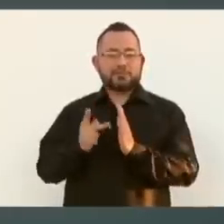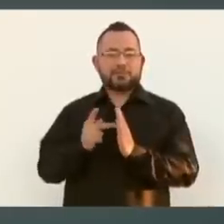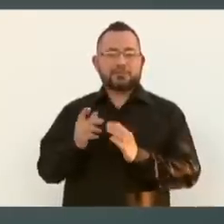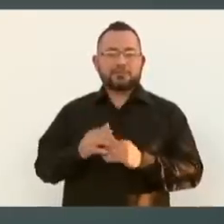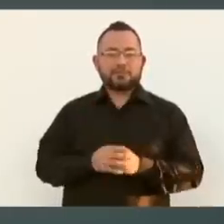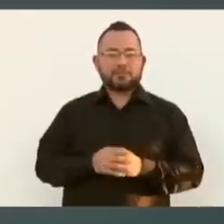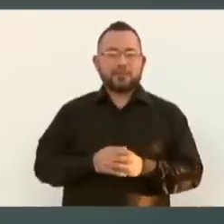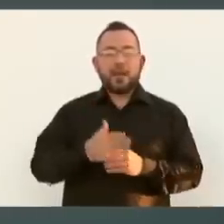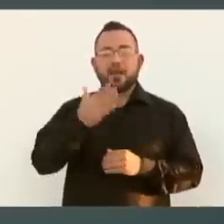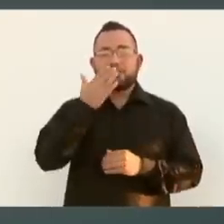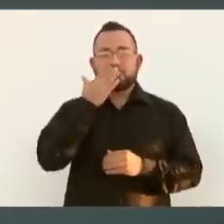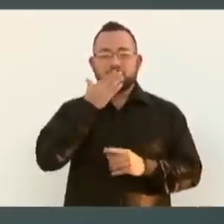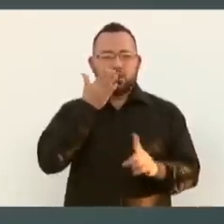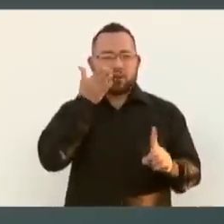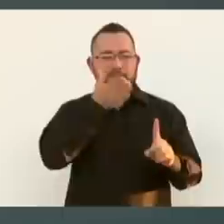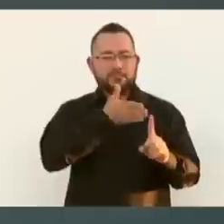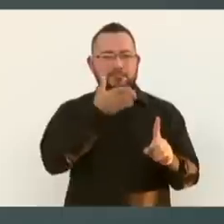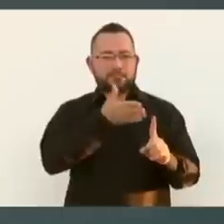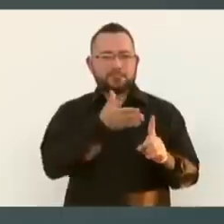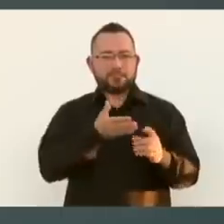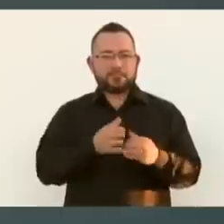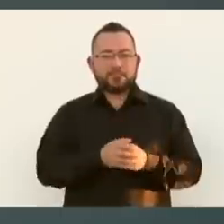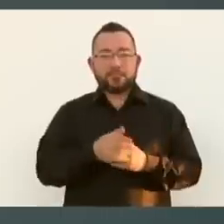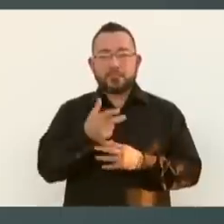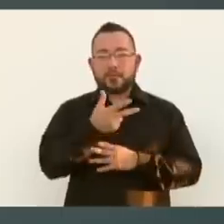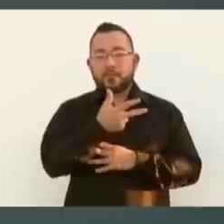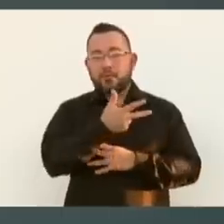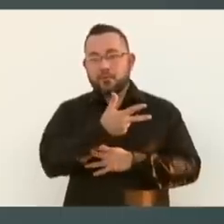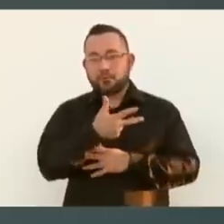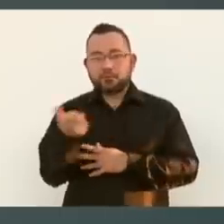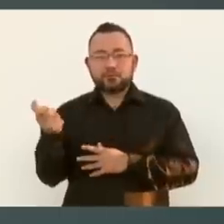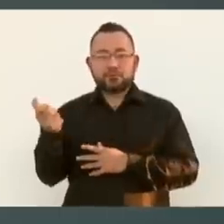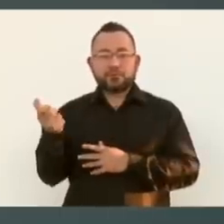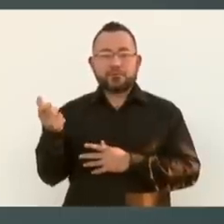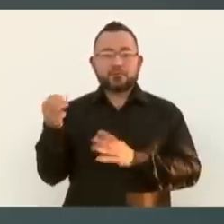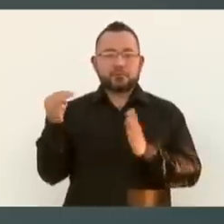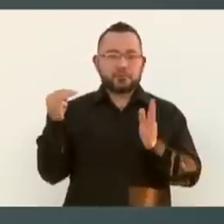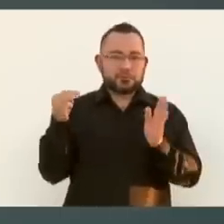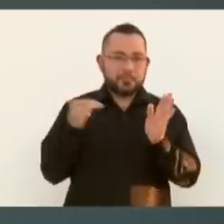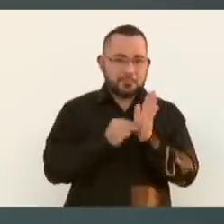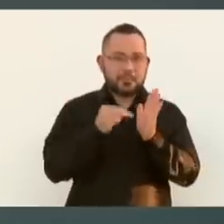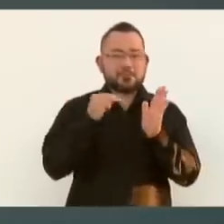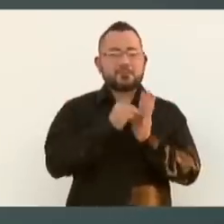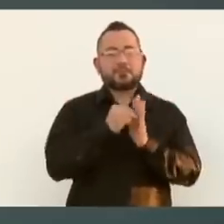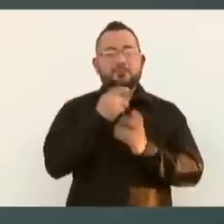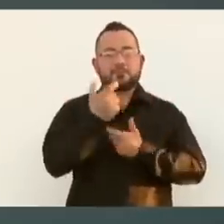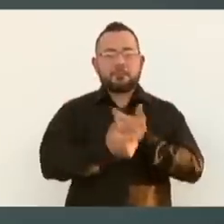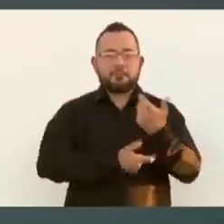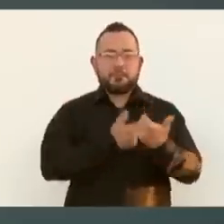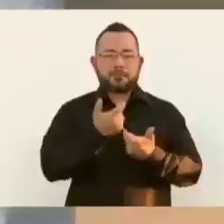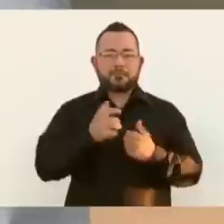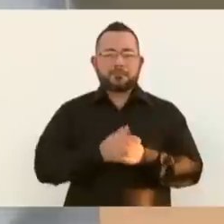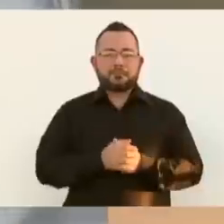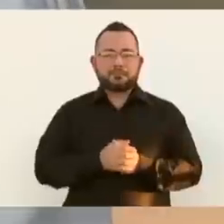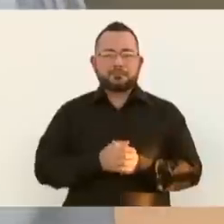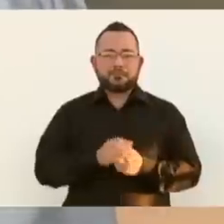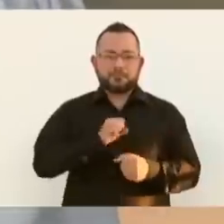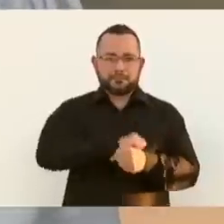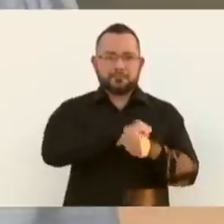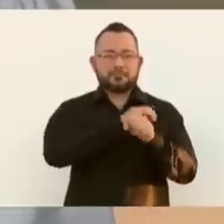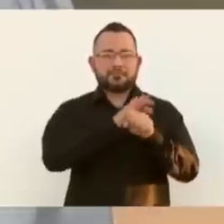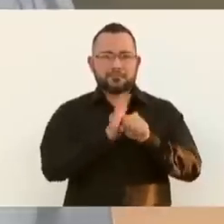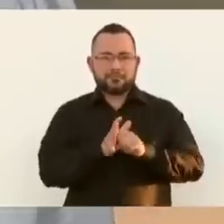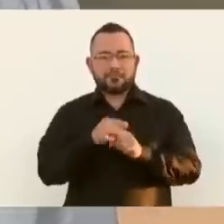Sonora 800 millones de pesos en plena pandemia,